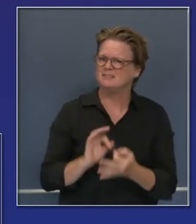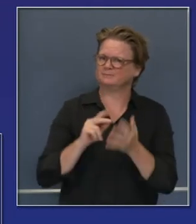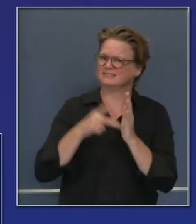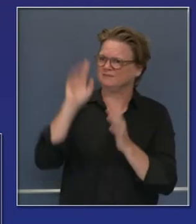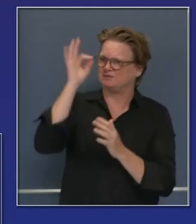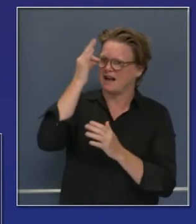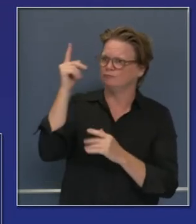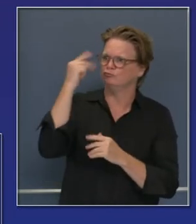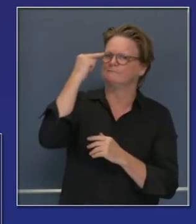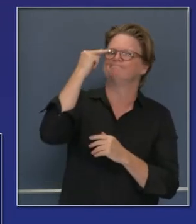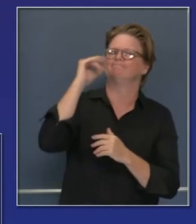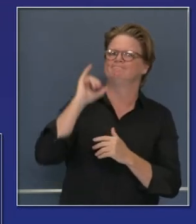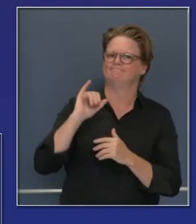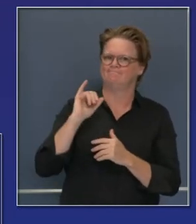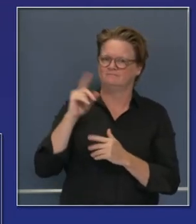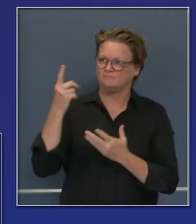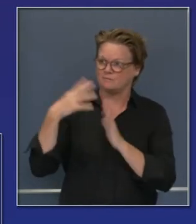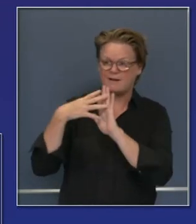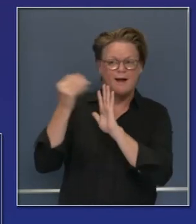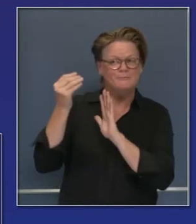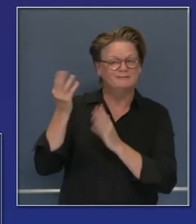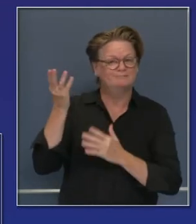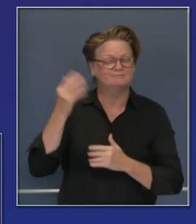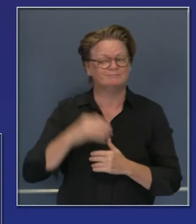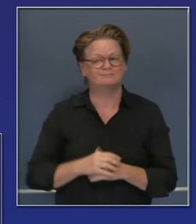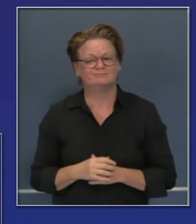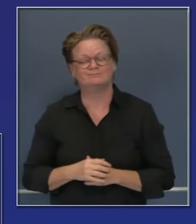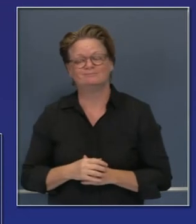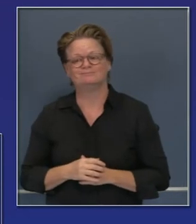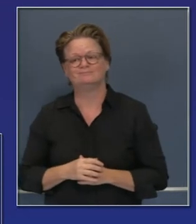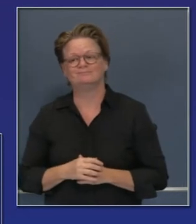estados en estos protocolos y estos esfuerzos